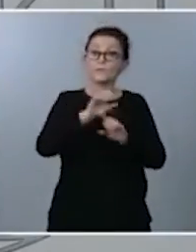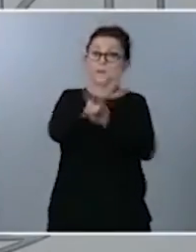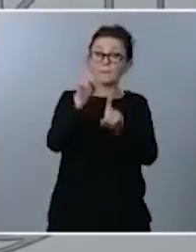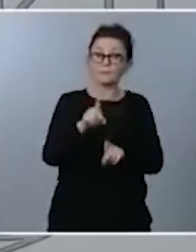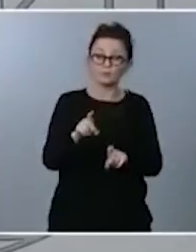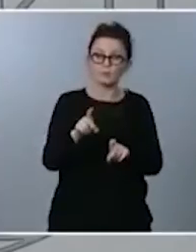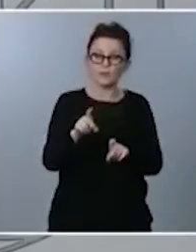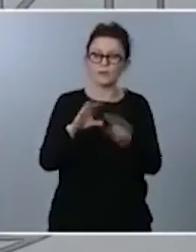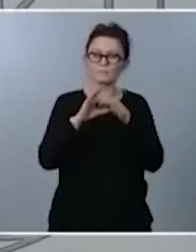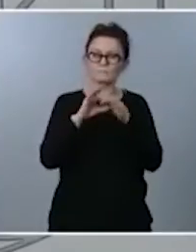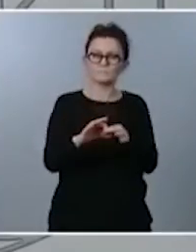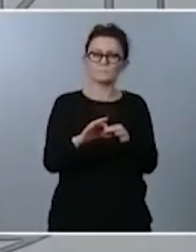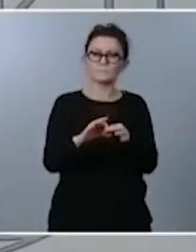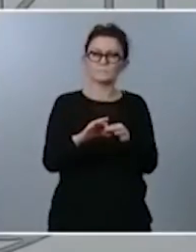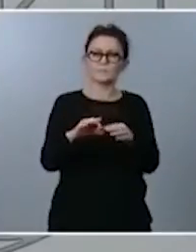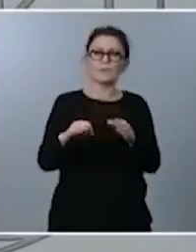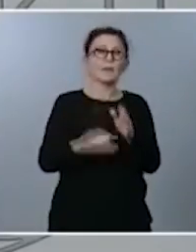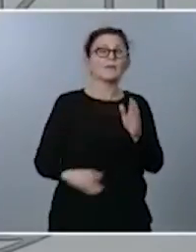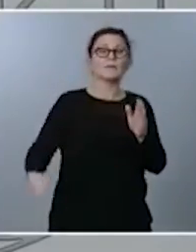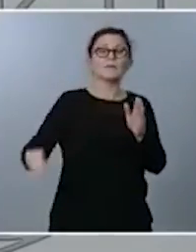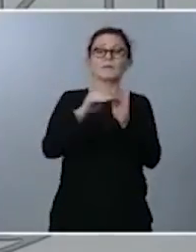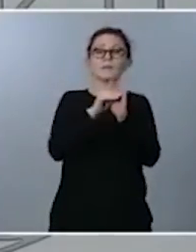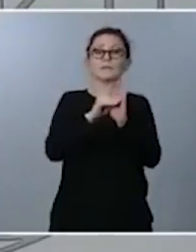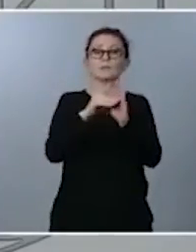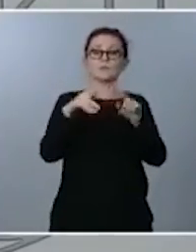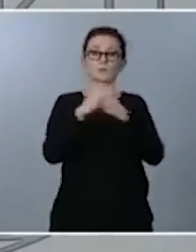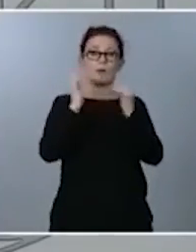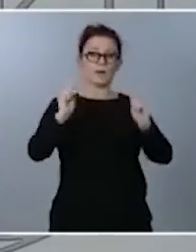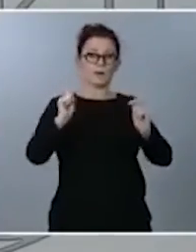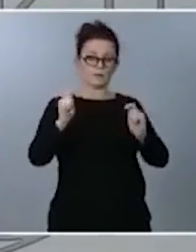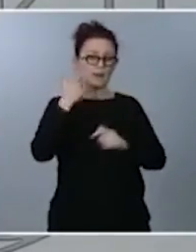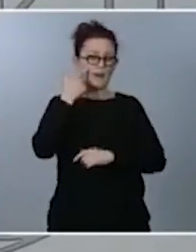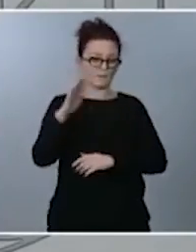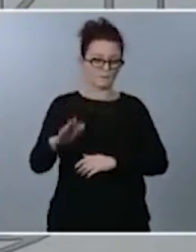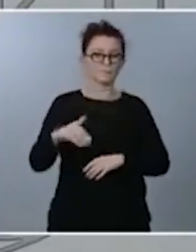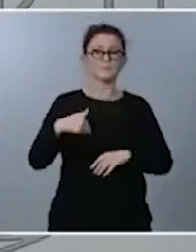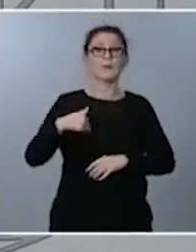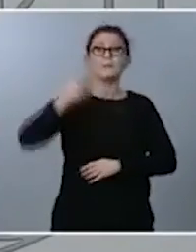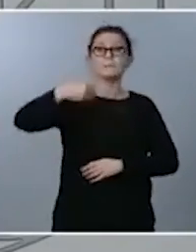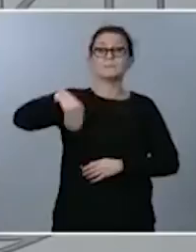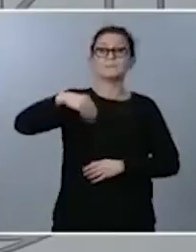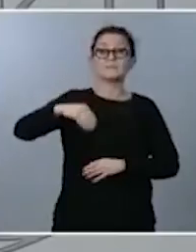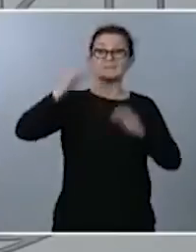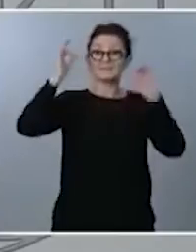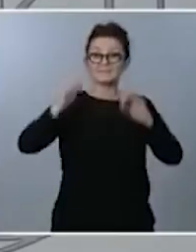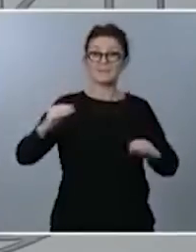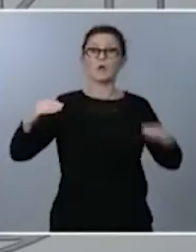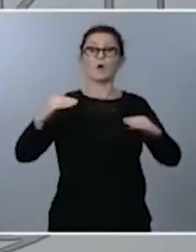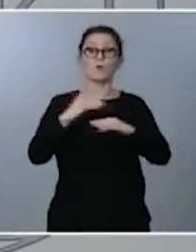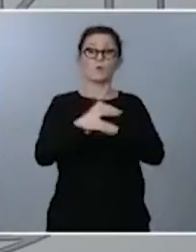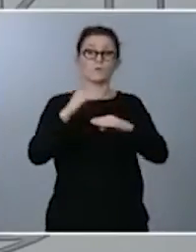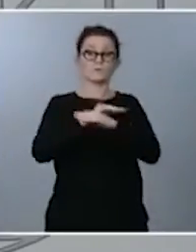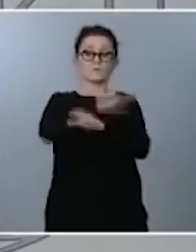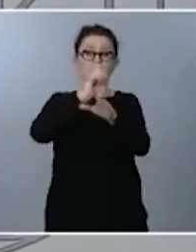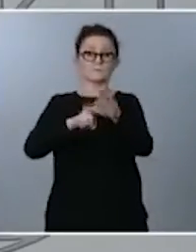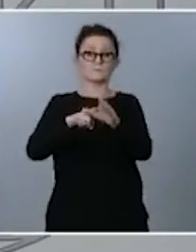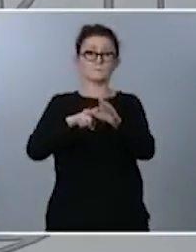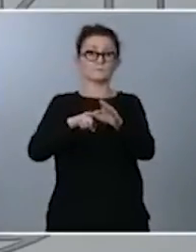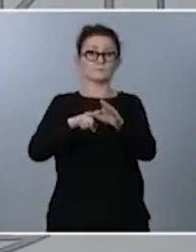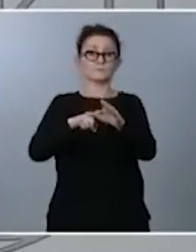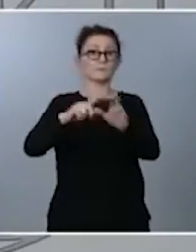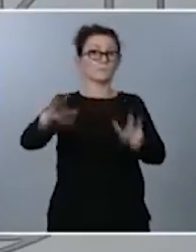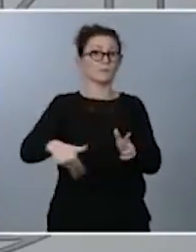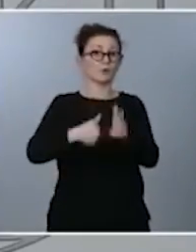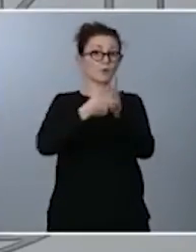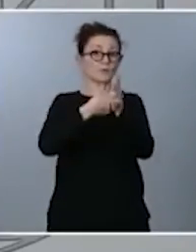sobre el decreto del estado de alarma. Bueno, decir que el presidente, concretamente el jueves, participa de una videoconferencia con el